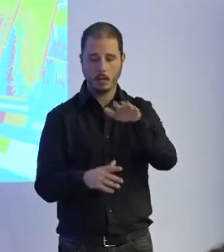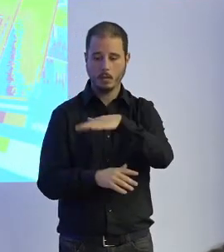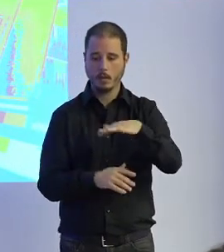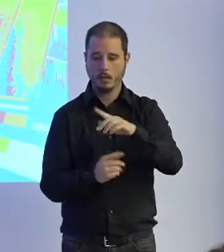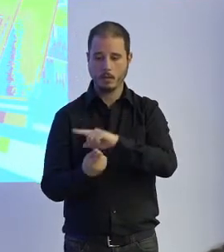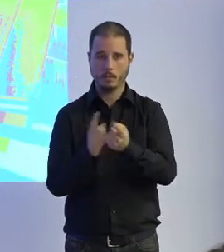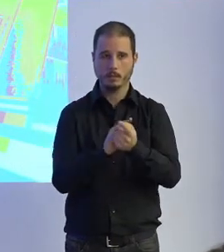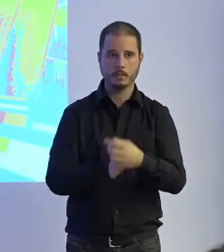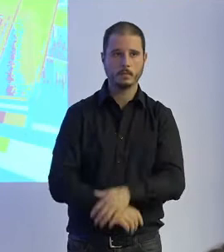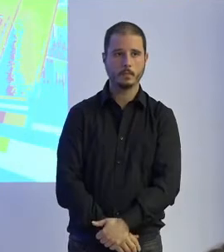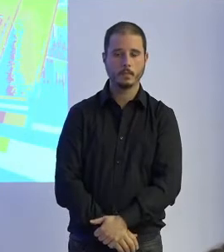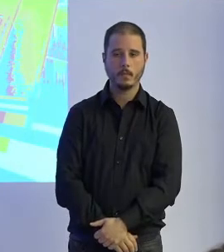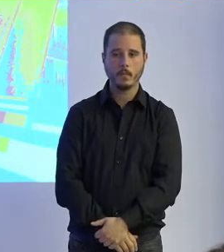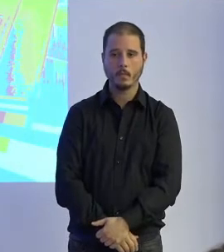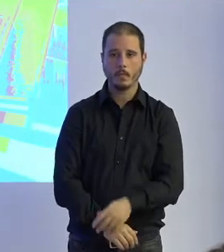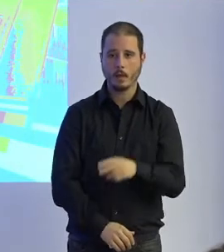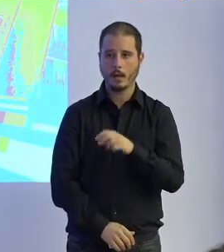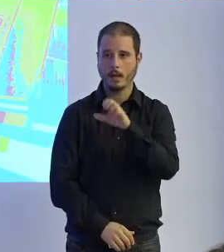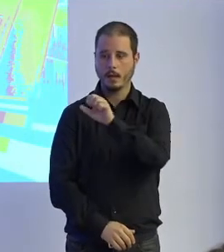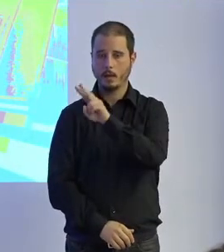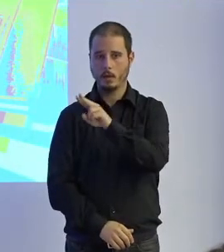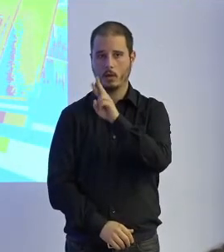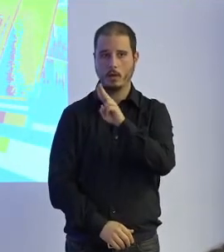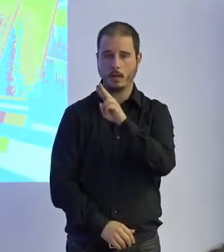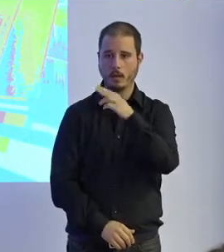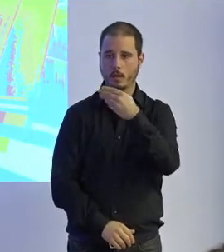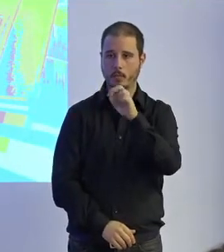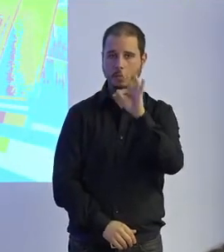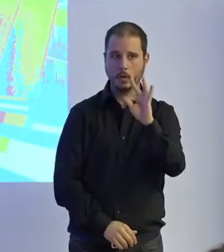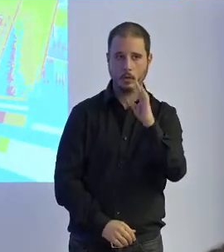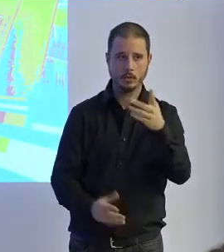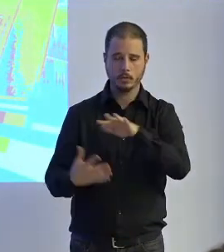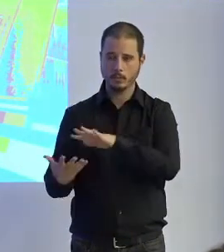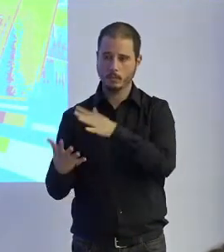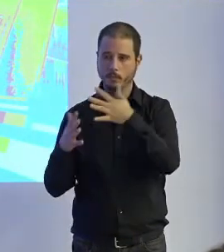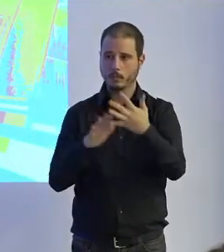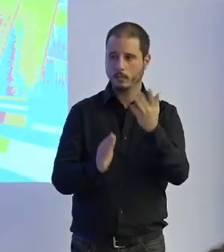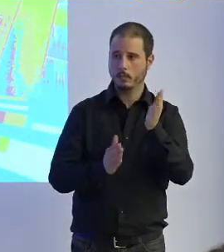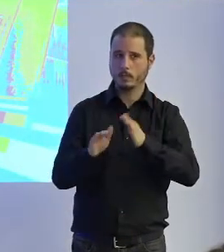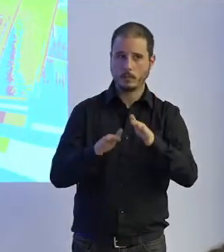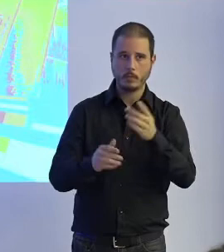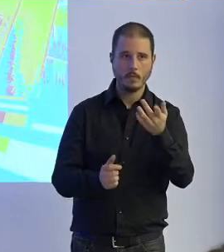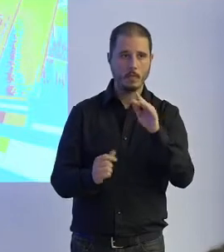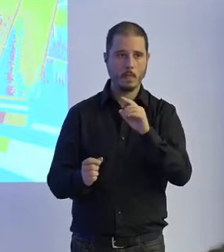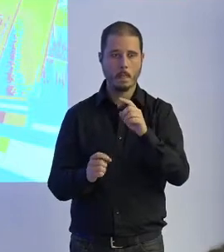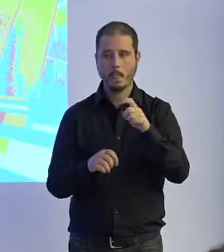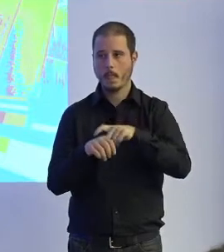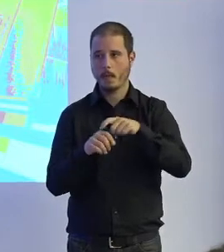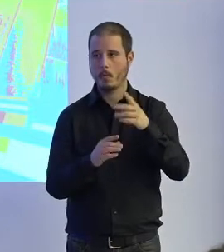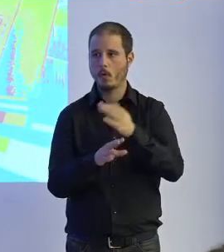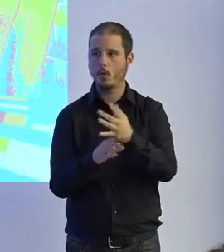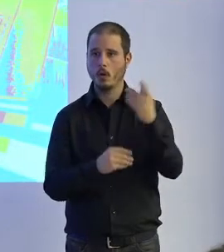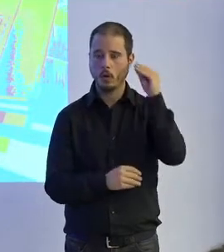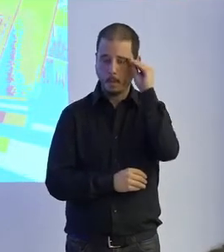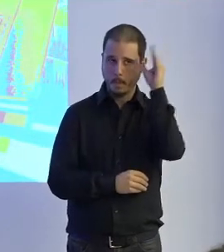Edo Rebot permite administrar terapias orientadas a tareas impartidas en forma de juegos virtuales que aumentan la motivación